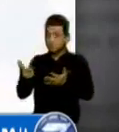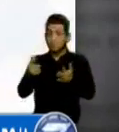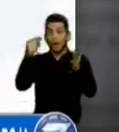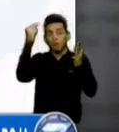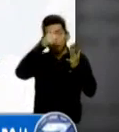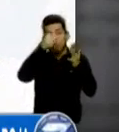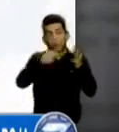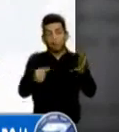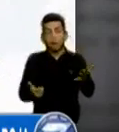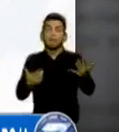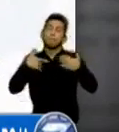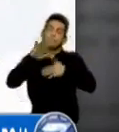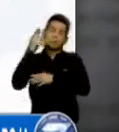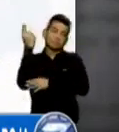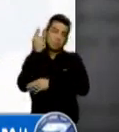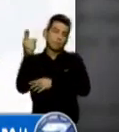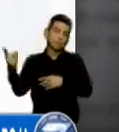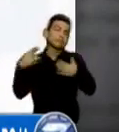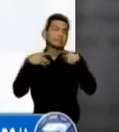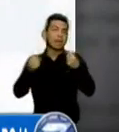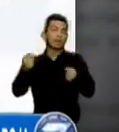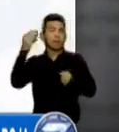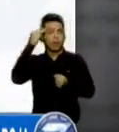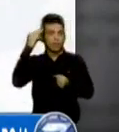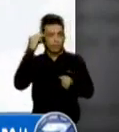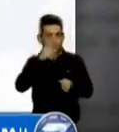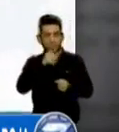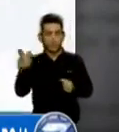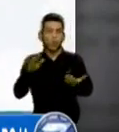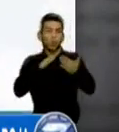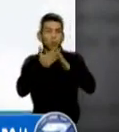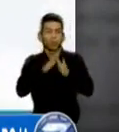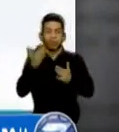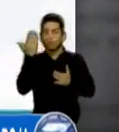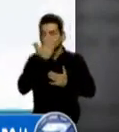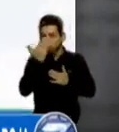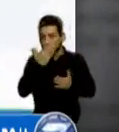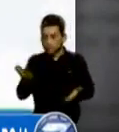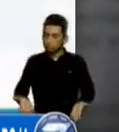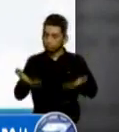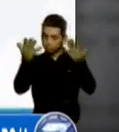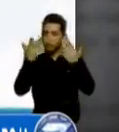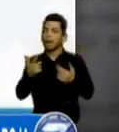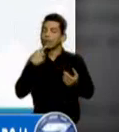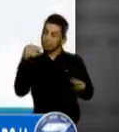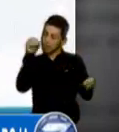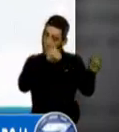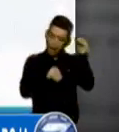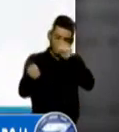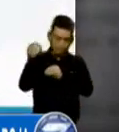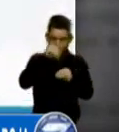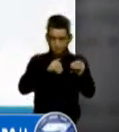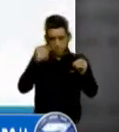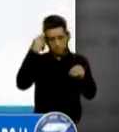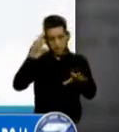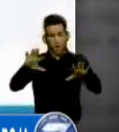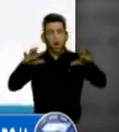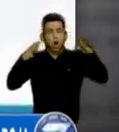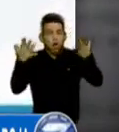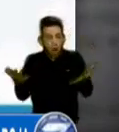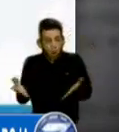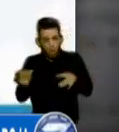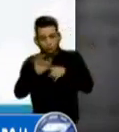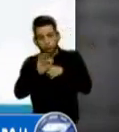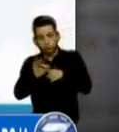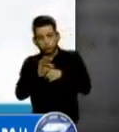mental y el desarrollo integral de la comunidad estudiantil, se modifican las regulaciones establecidas para el funcionamiento de los centros educativos privados a